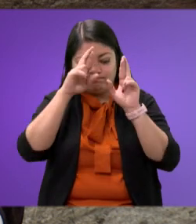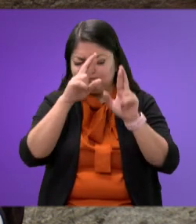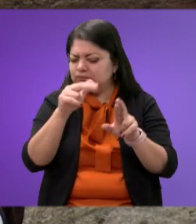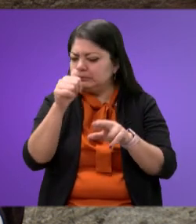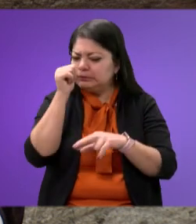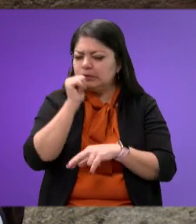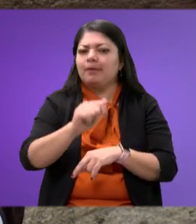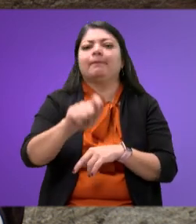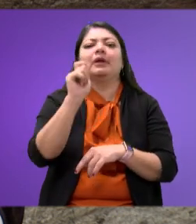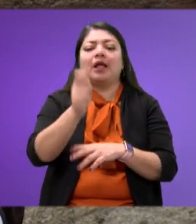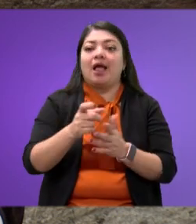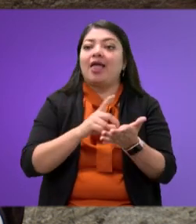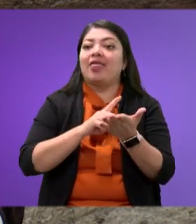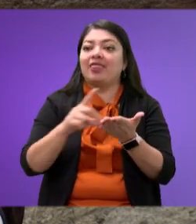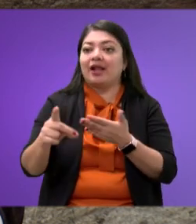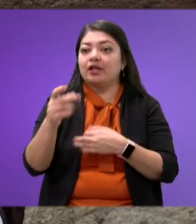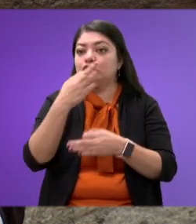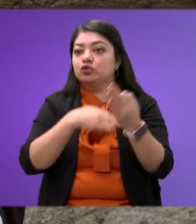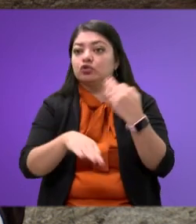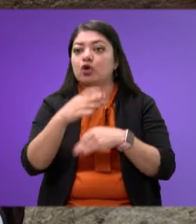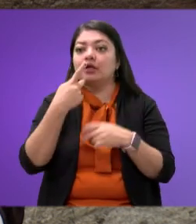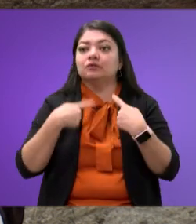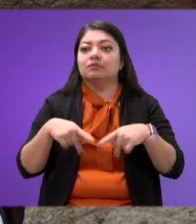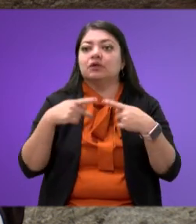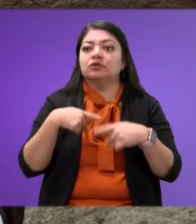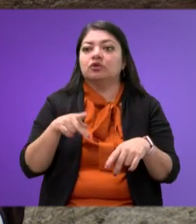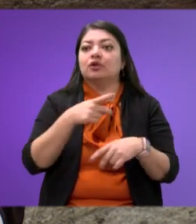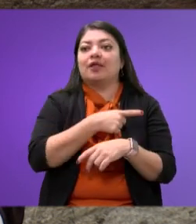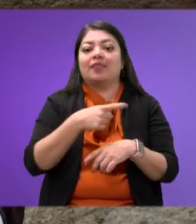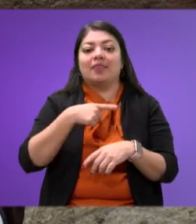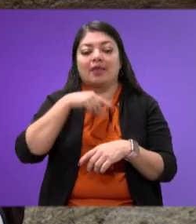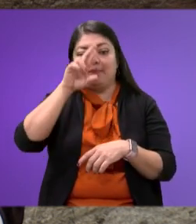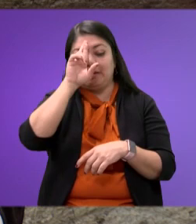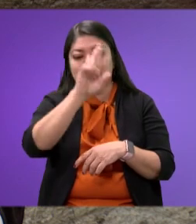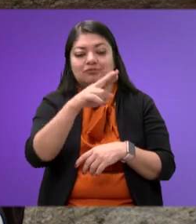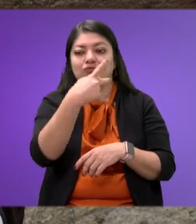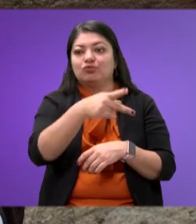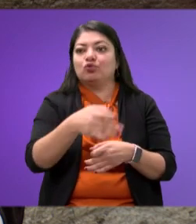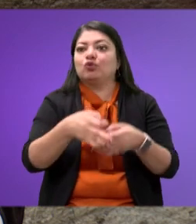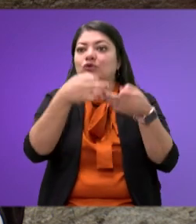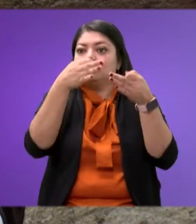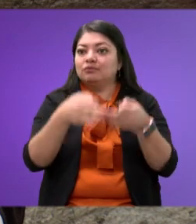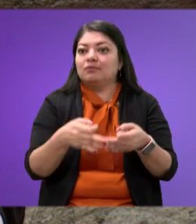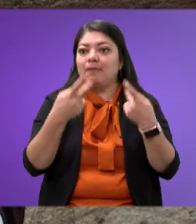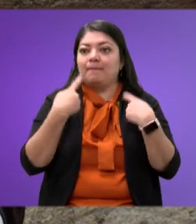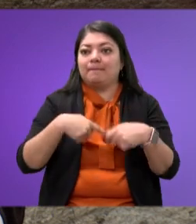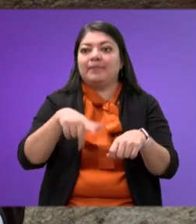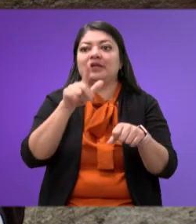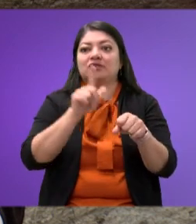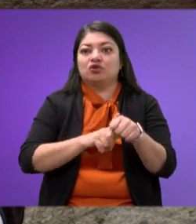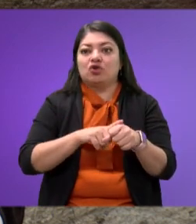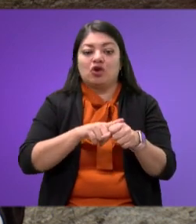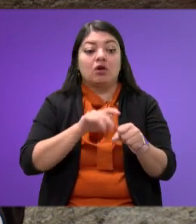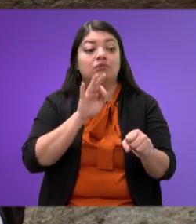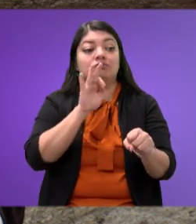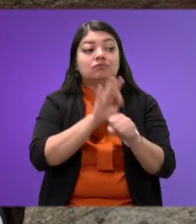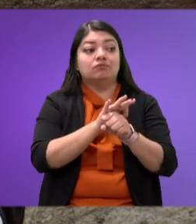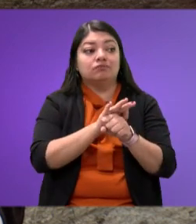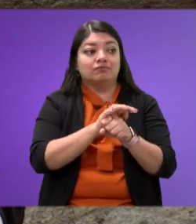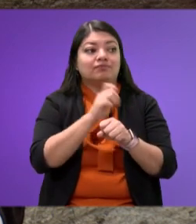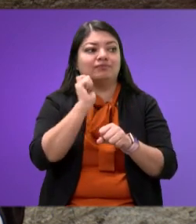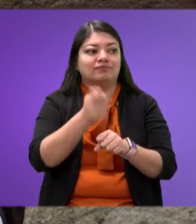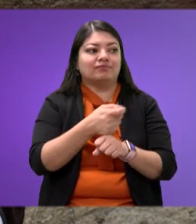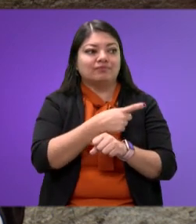el derecho de toda persona a que se respete su integridad personal, protegiéndoseles